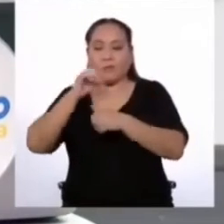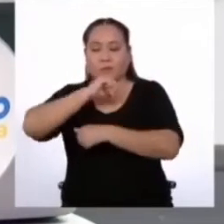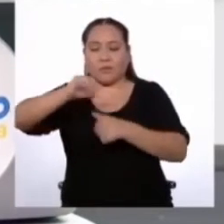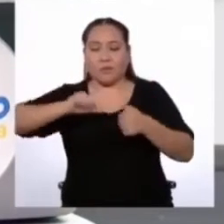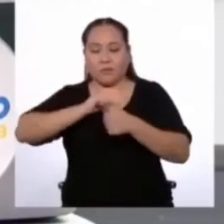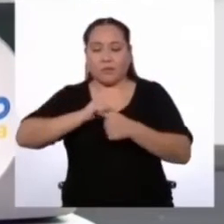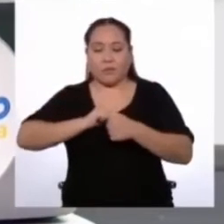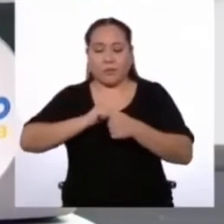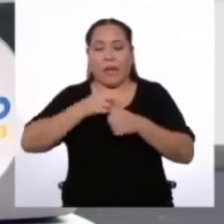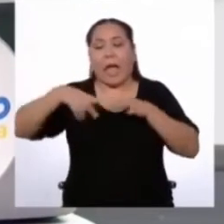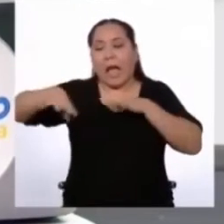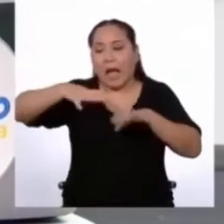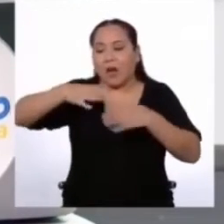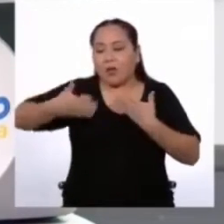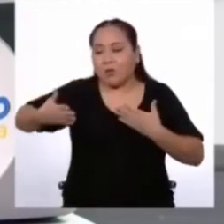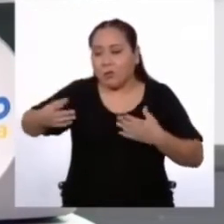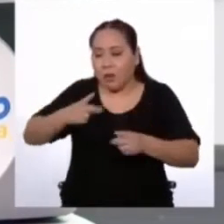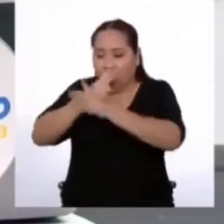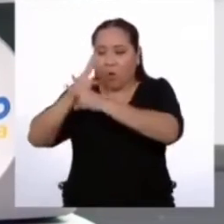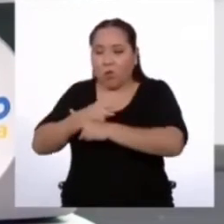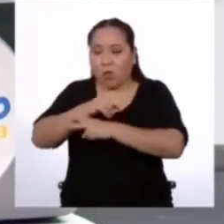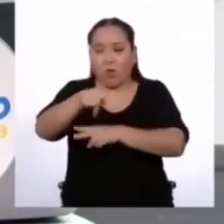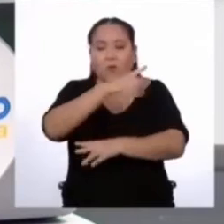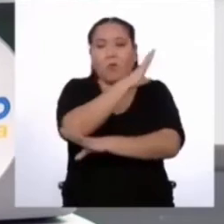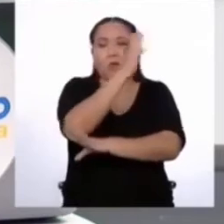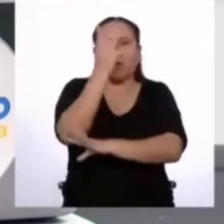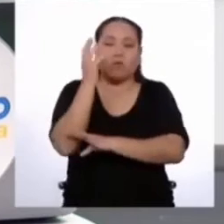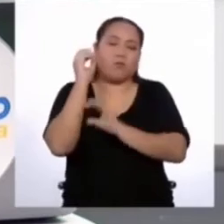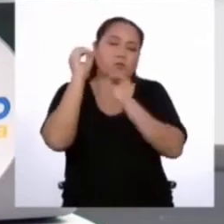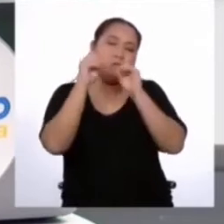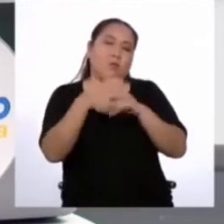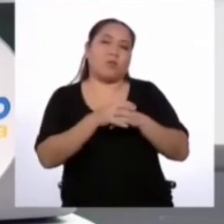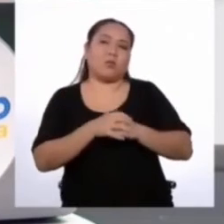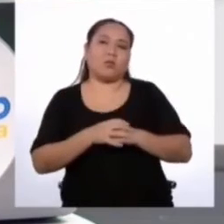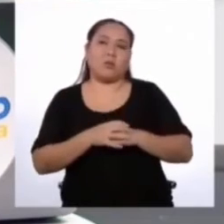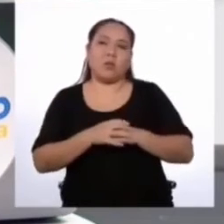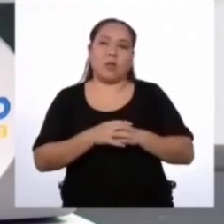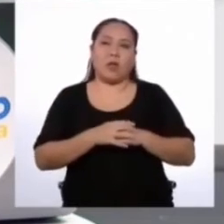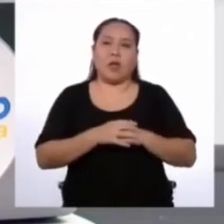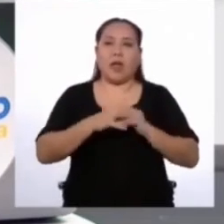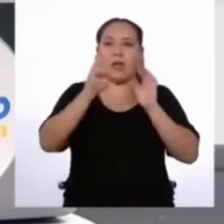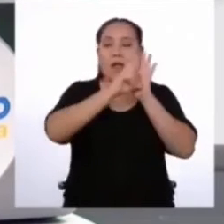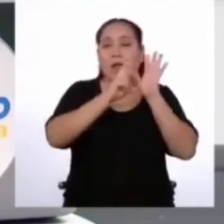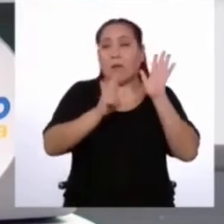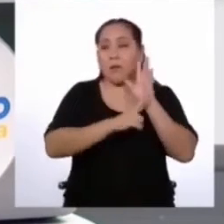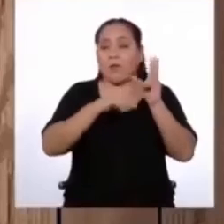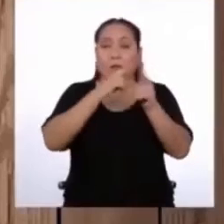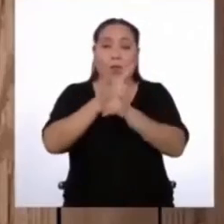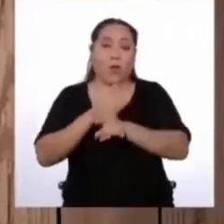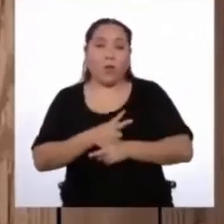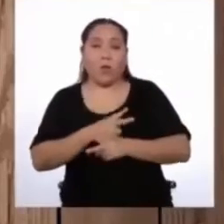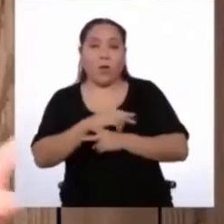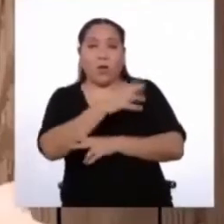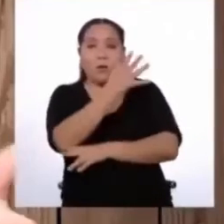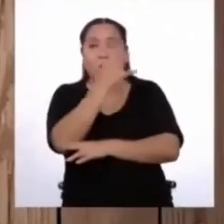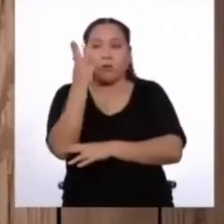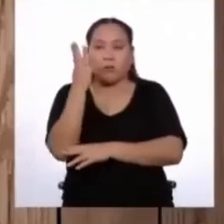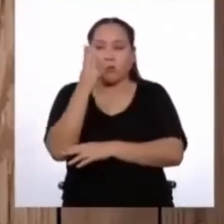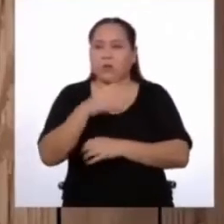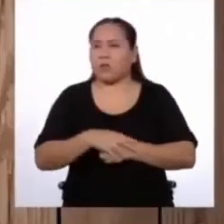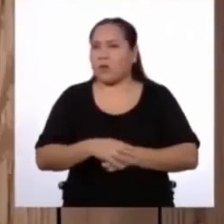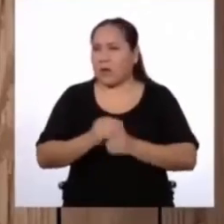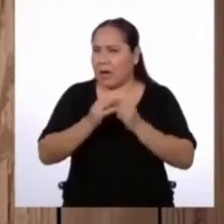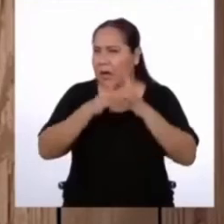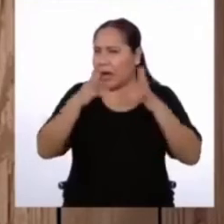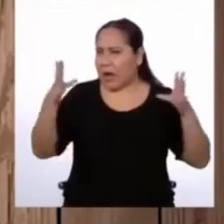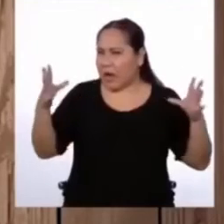para cuidar los bosques. Entonces, en el título, podría poner algo como, reglamento para cuidar los bosques. Un poco amplio, ¿no?